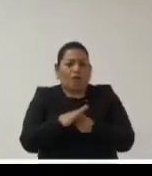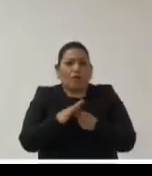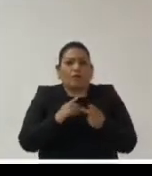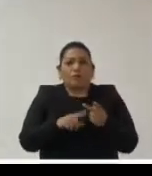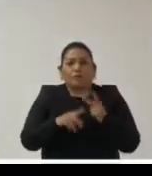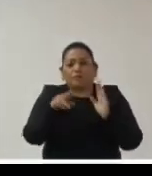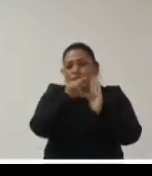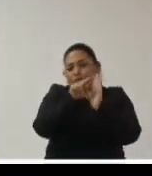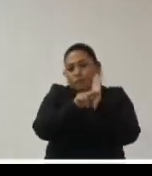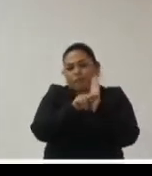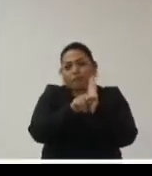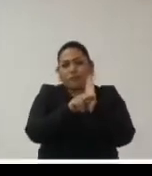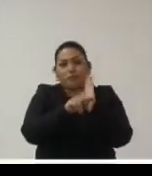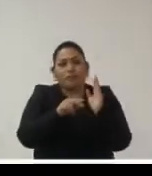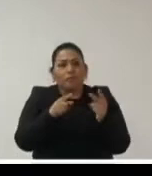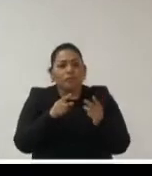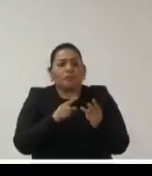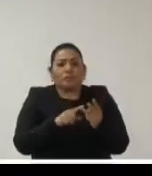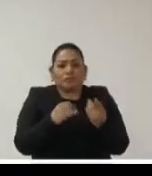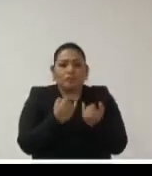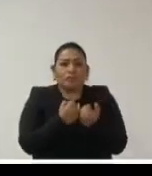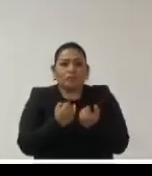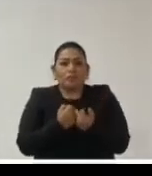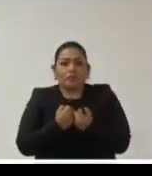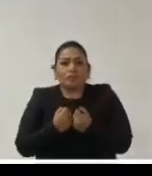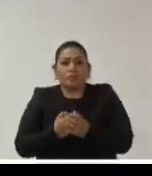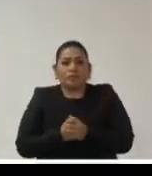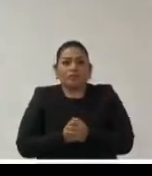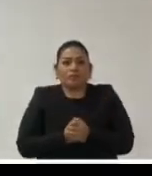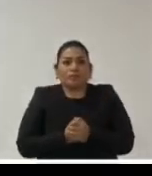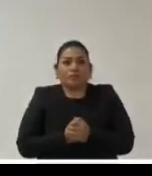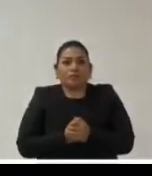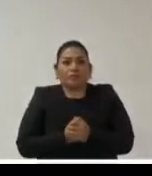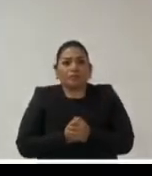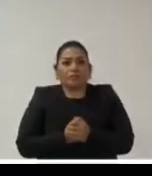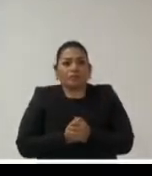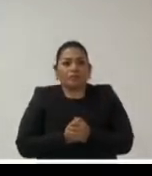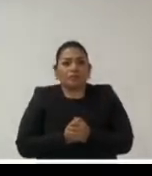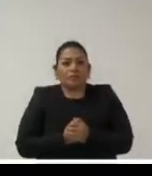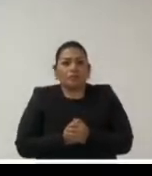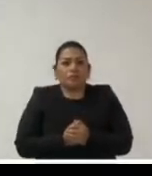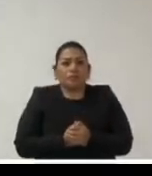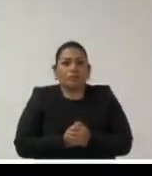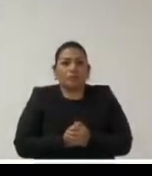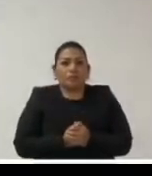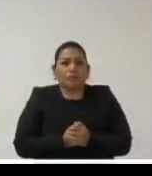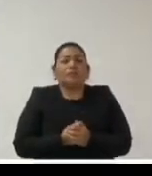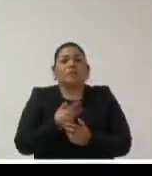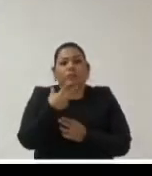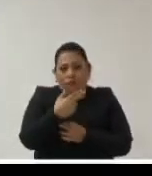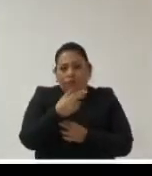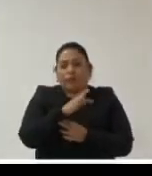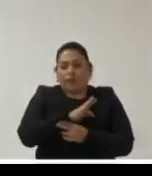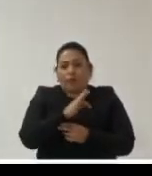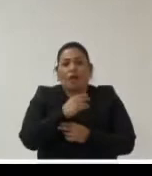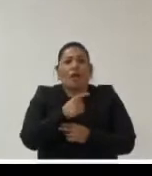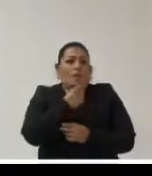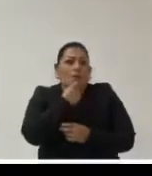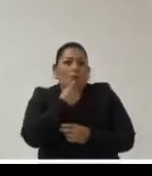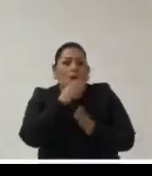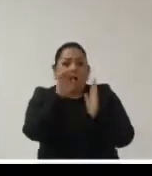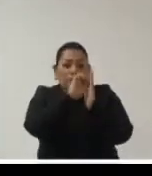nuestros casos tienden a funcionar de manera adecuada y hemos estado en esa línea también y también promoviendo estándares